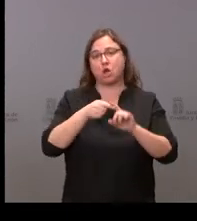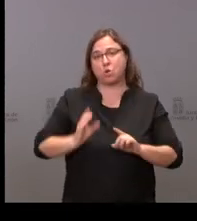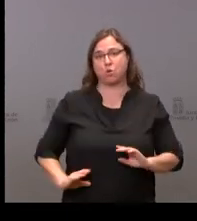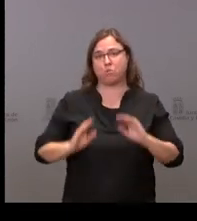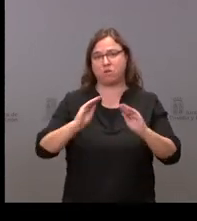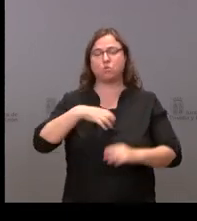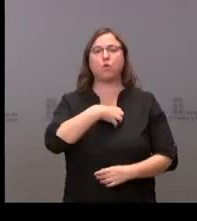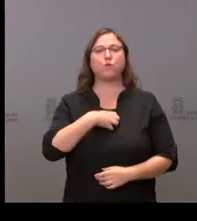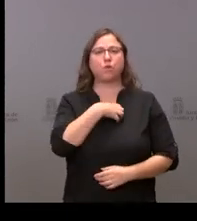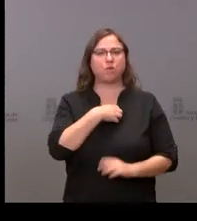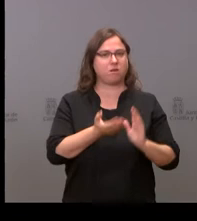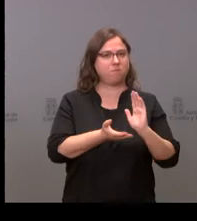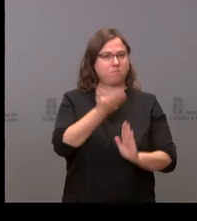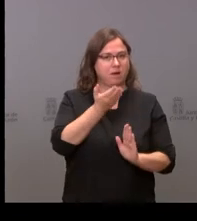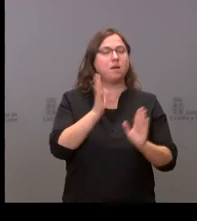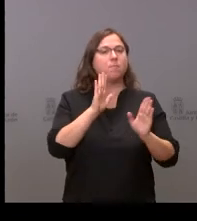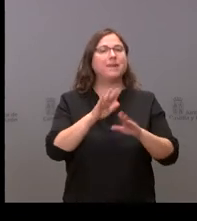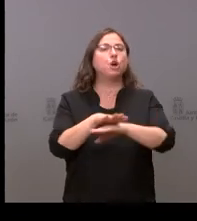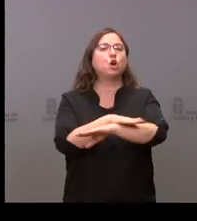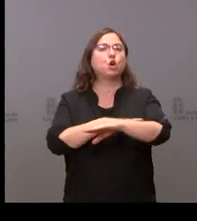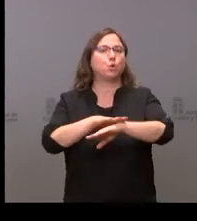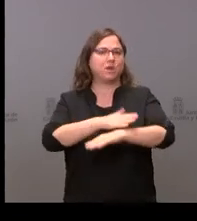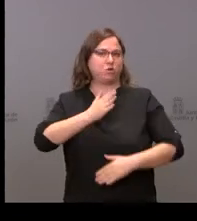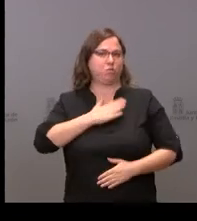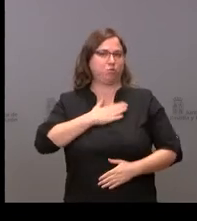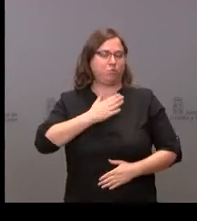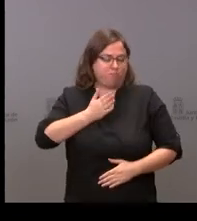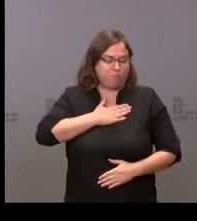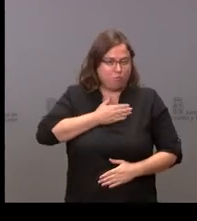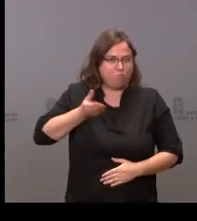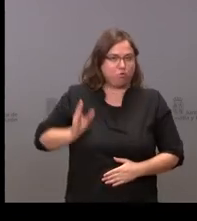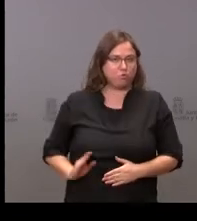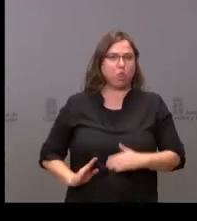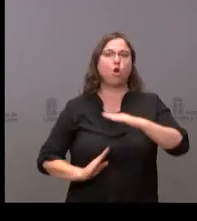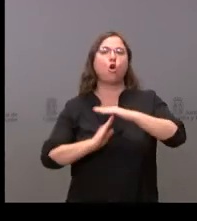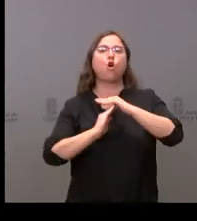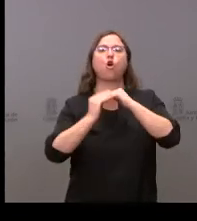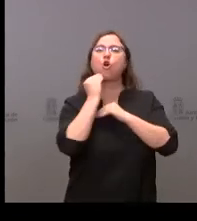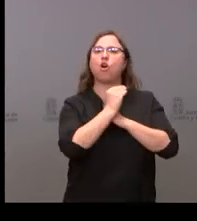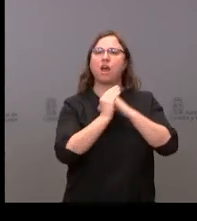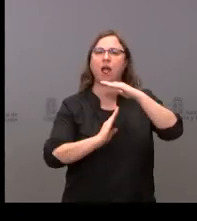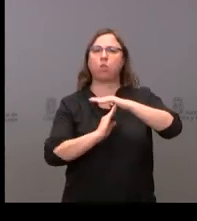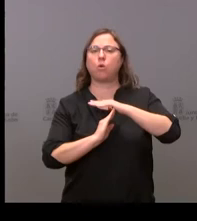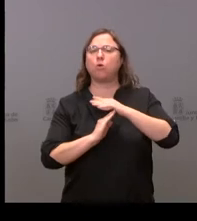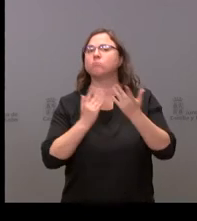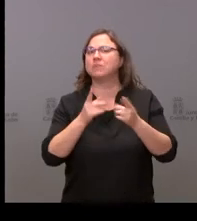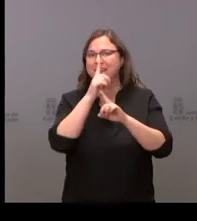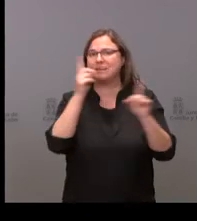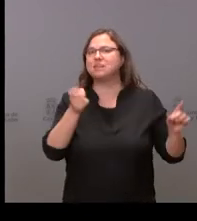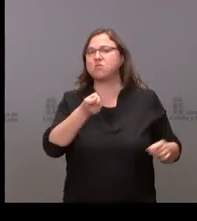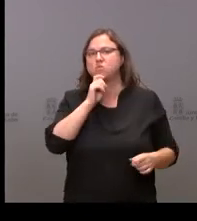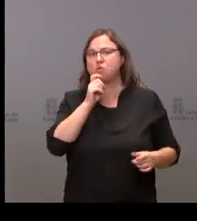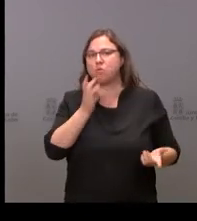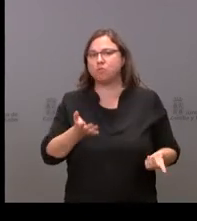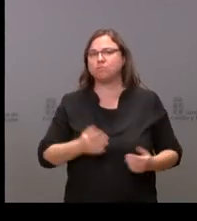el gobierno se congelaba sus retribuciones no sé cómo queda este año y qué filosofía hay